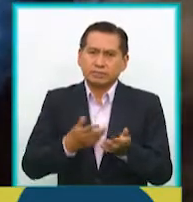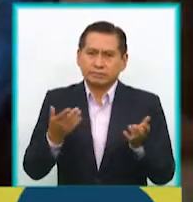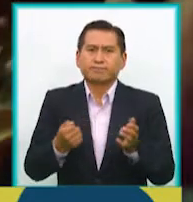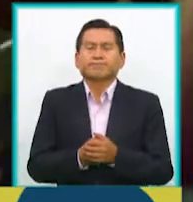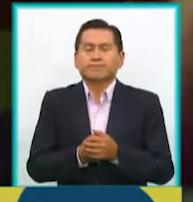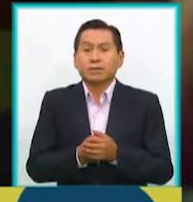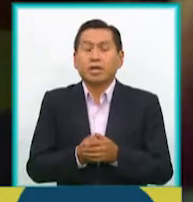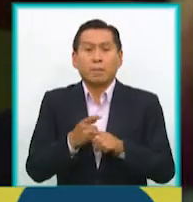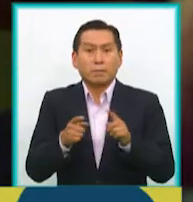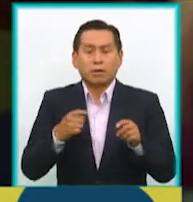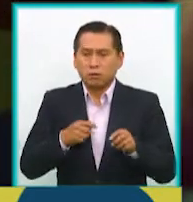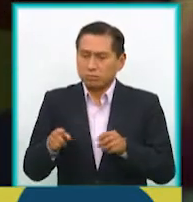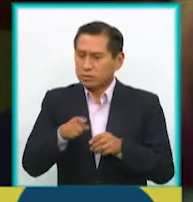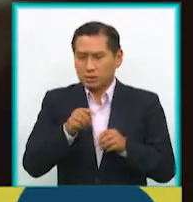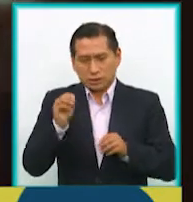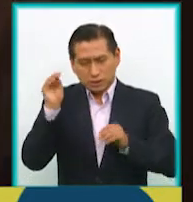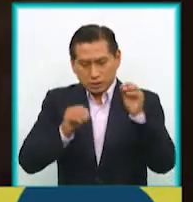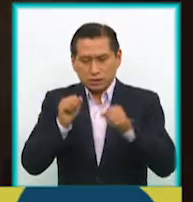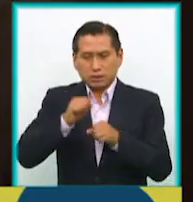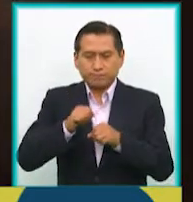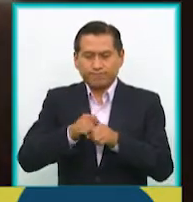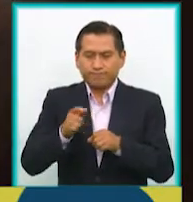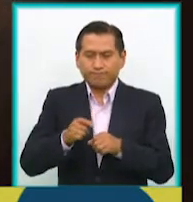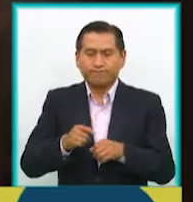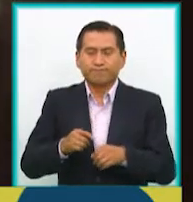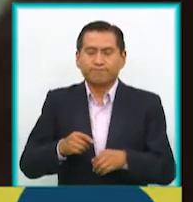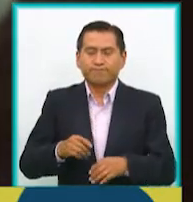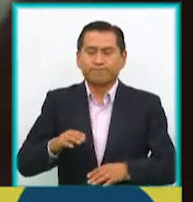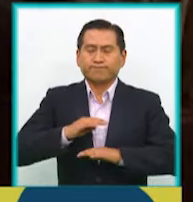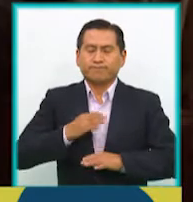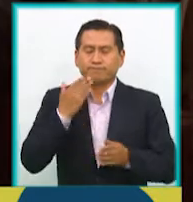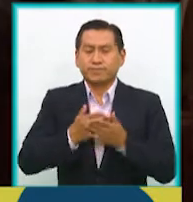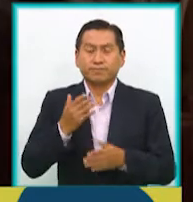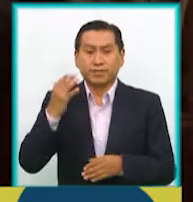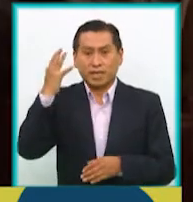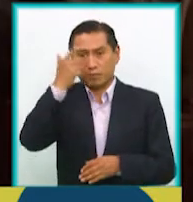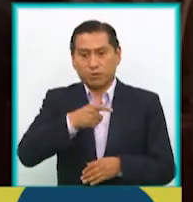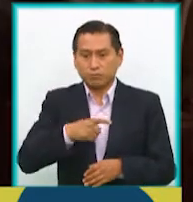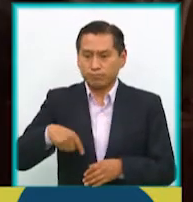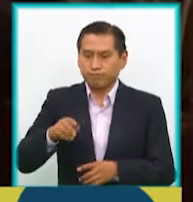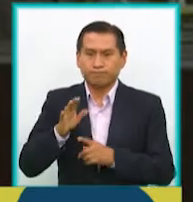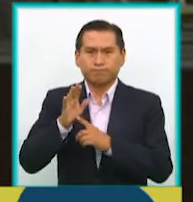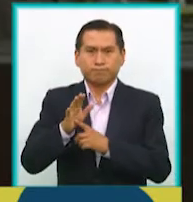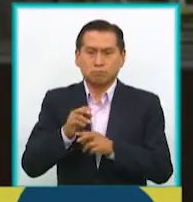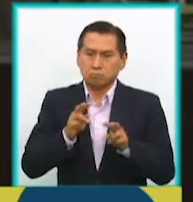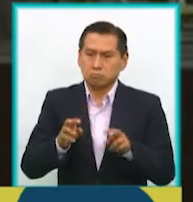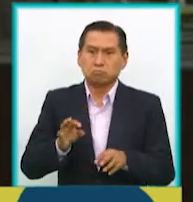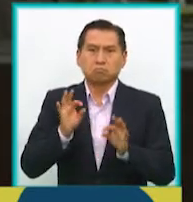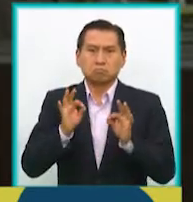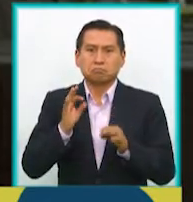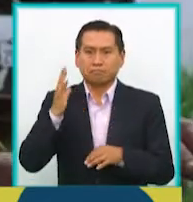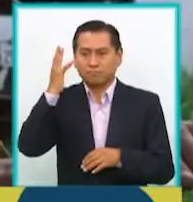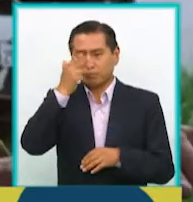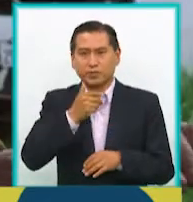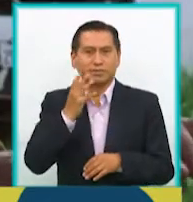muy gratificante, muy lindo, la verdad que dar el salto al largometraje hace una experiencia súper, súper linda,